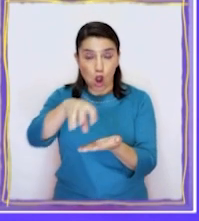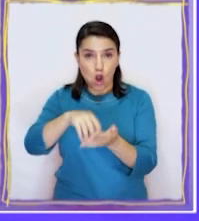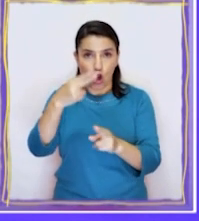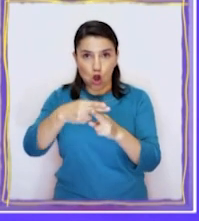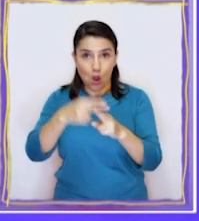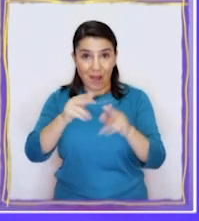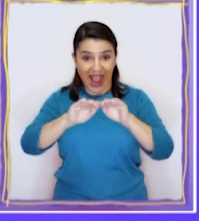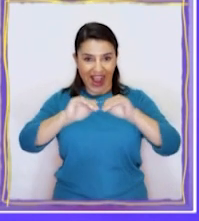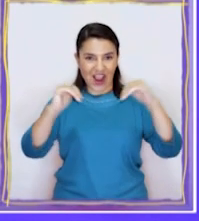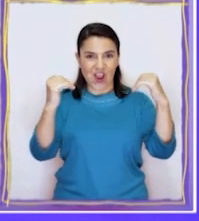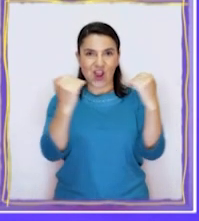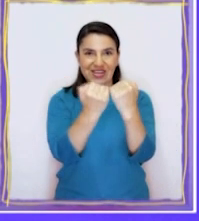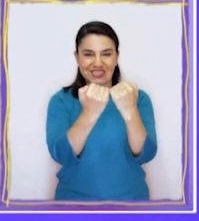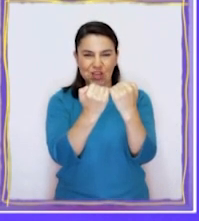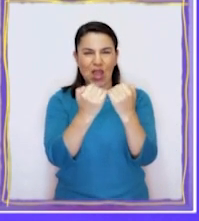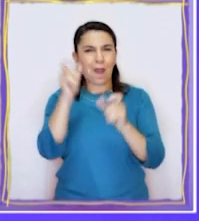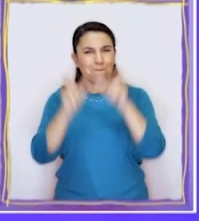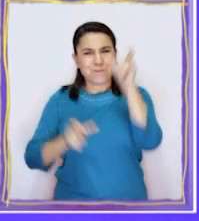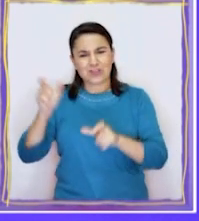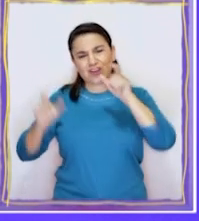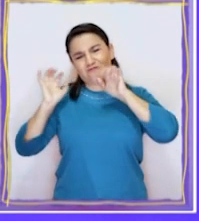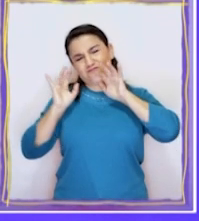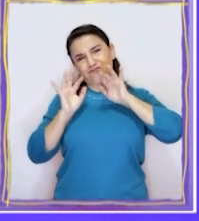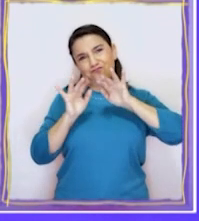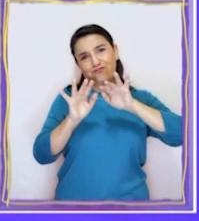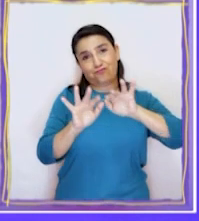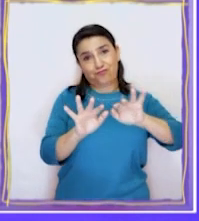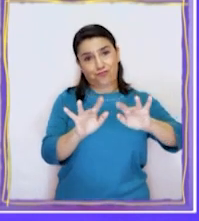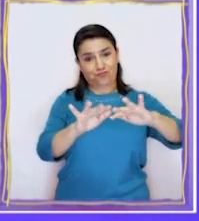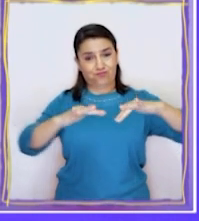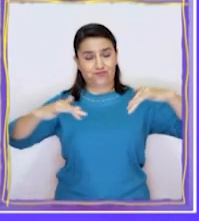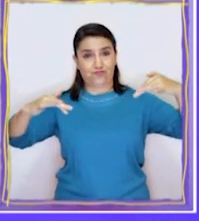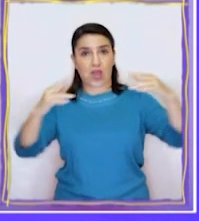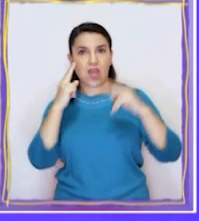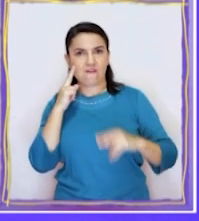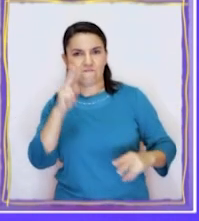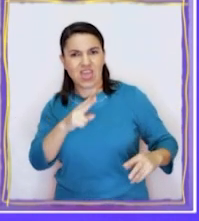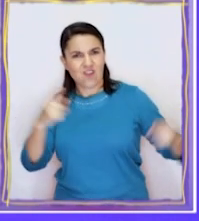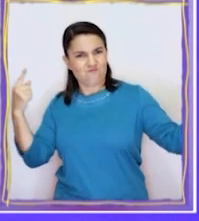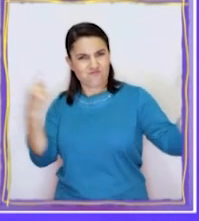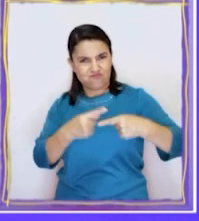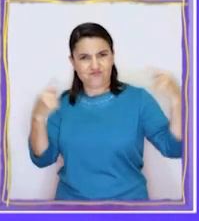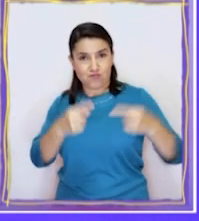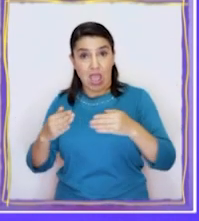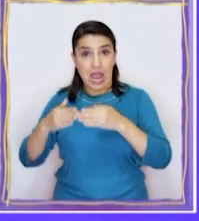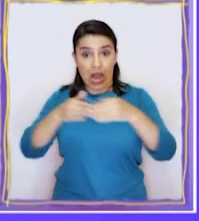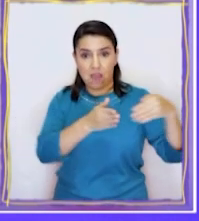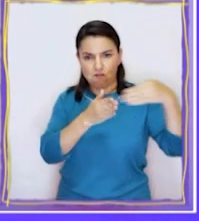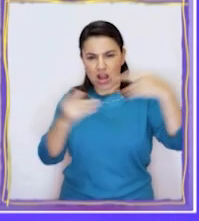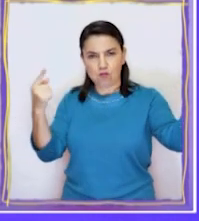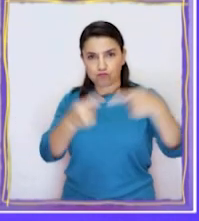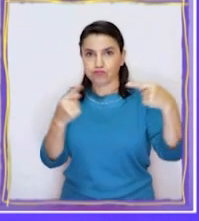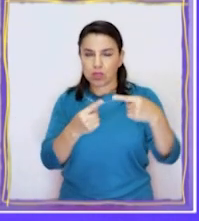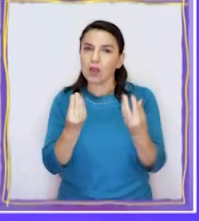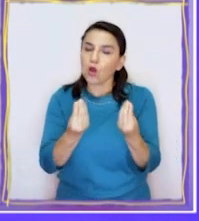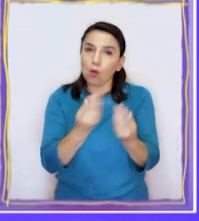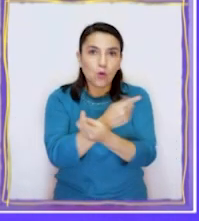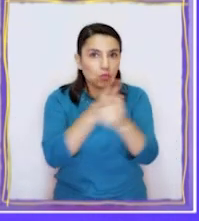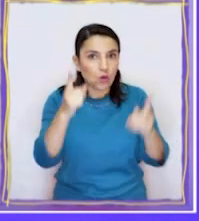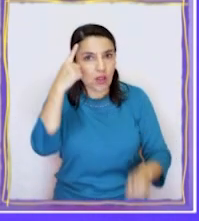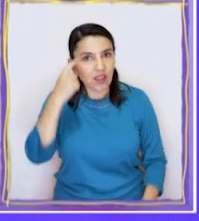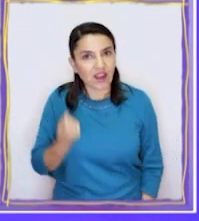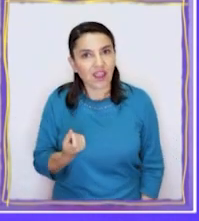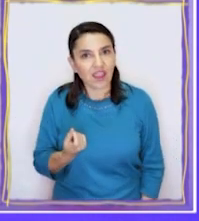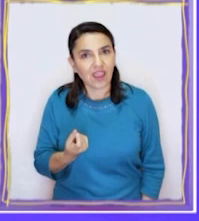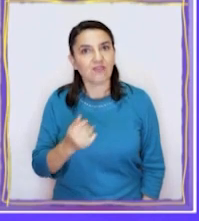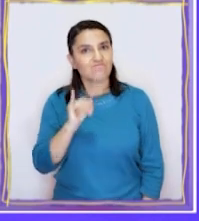Roma estaba el Coliseo. Ahí se juntaban miles de personas a ver luchas de gladiadores o batallas navales. ¿Cómo? ¿No